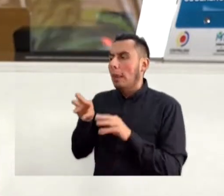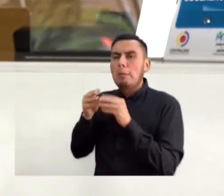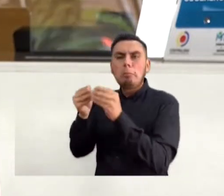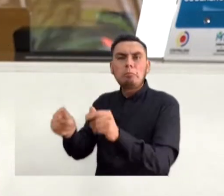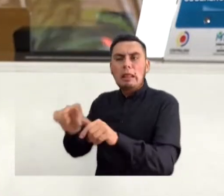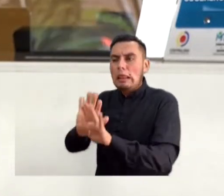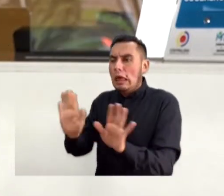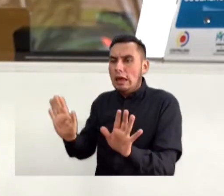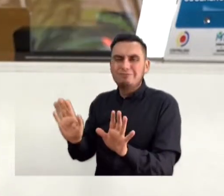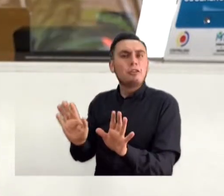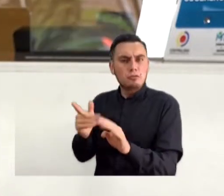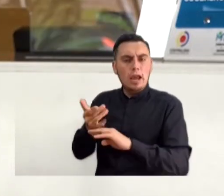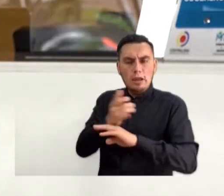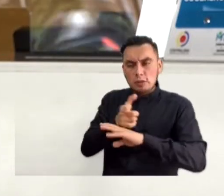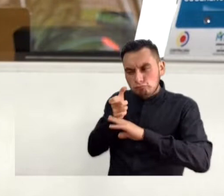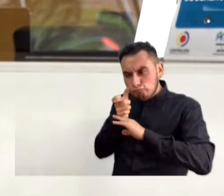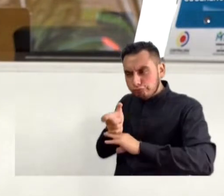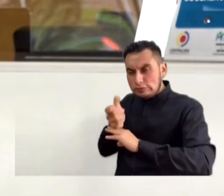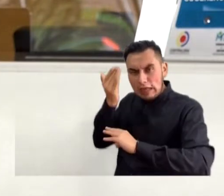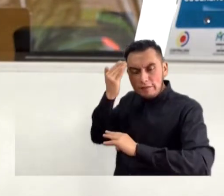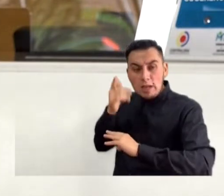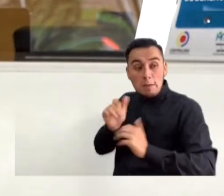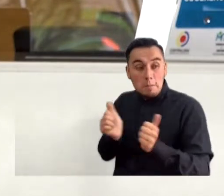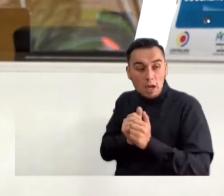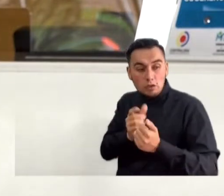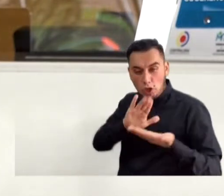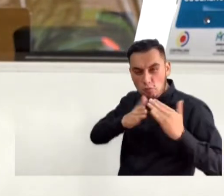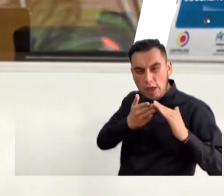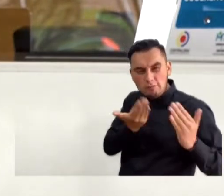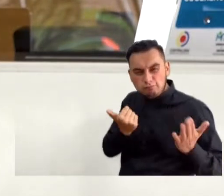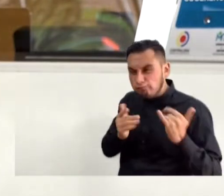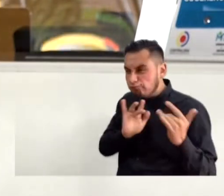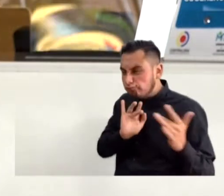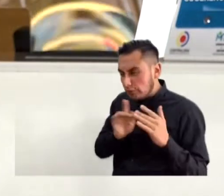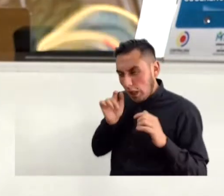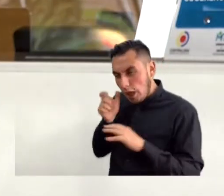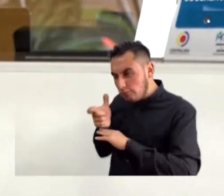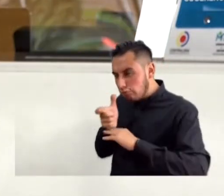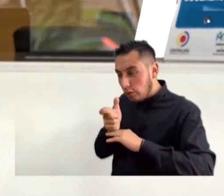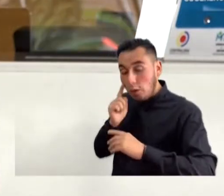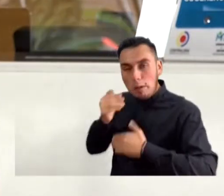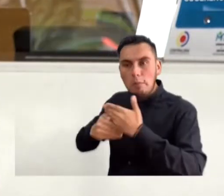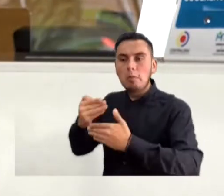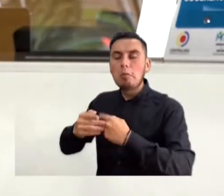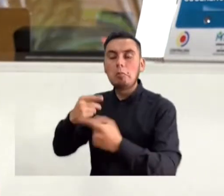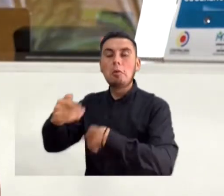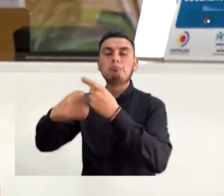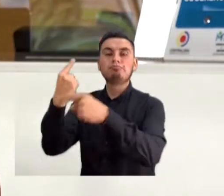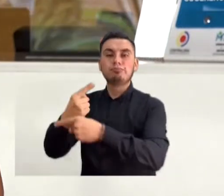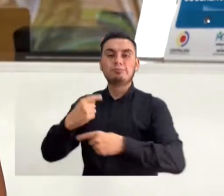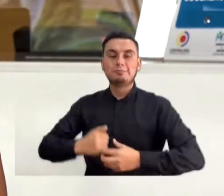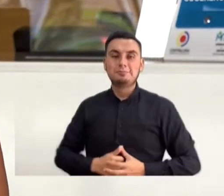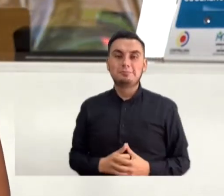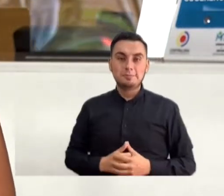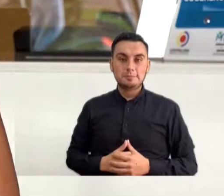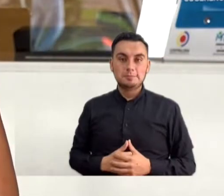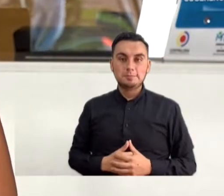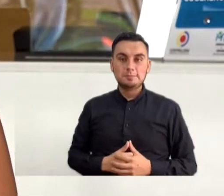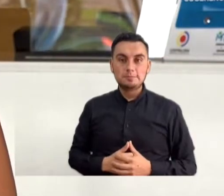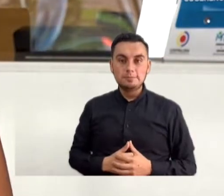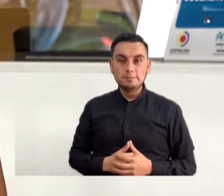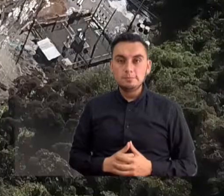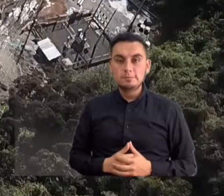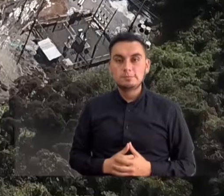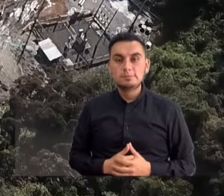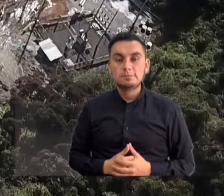blancos. El trabajo preventivo de las veedurías en alianza con la ciudadanía ha sido determinante para la consecución de los objetivos.